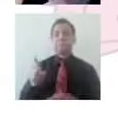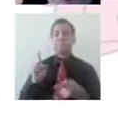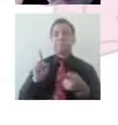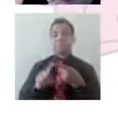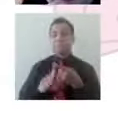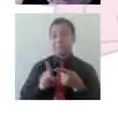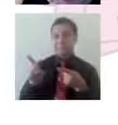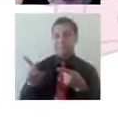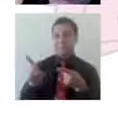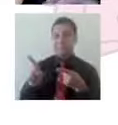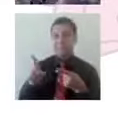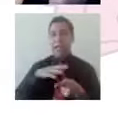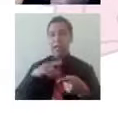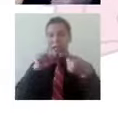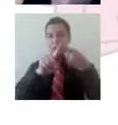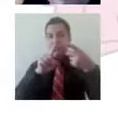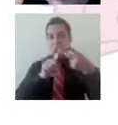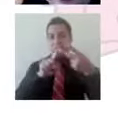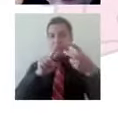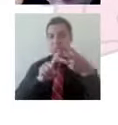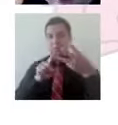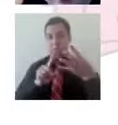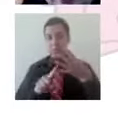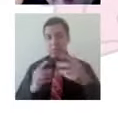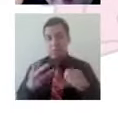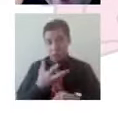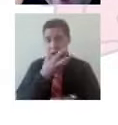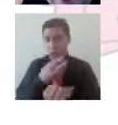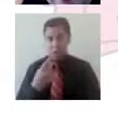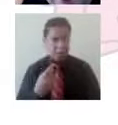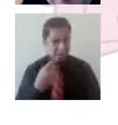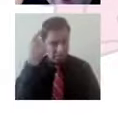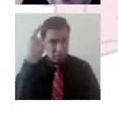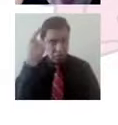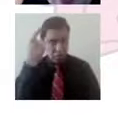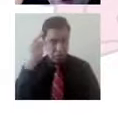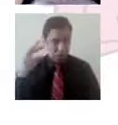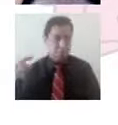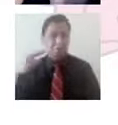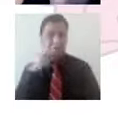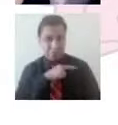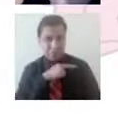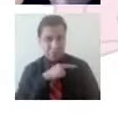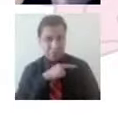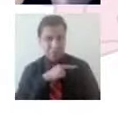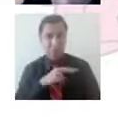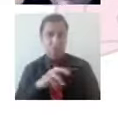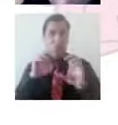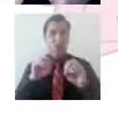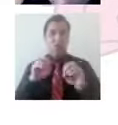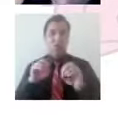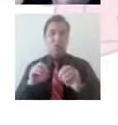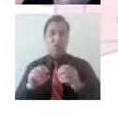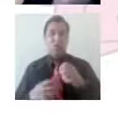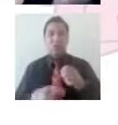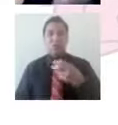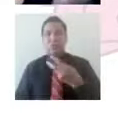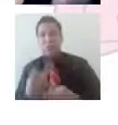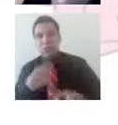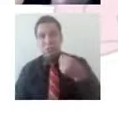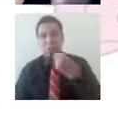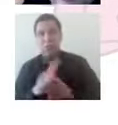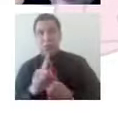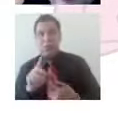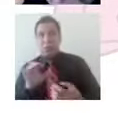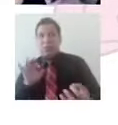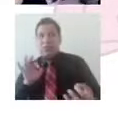cuatro elementos. O lo resolvemos de manera inmediata, o lo evitamos porque a veces hay una situación